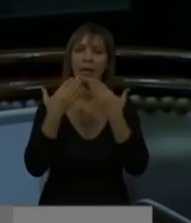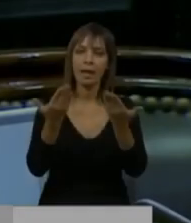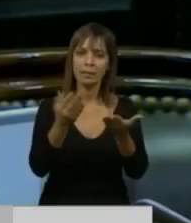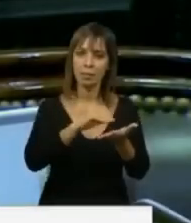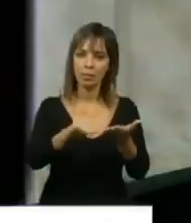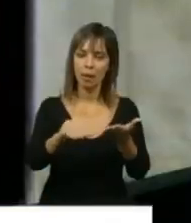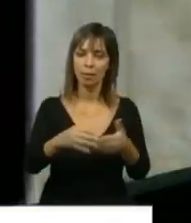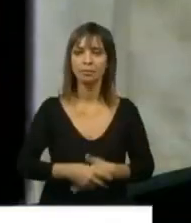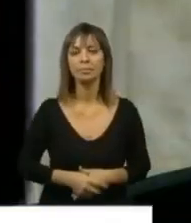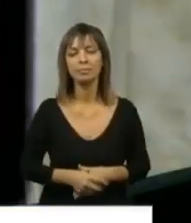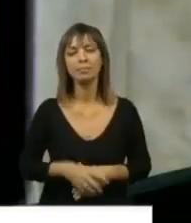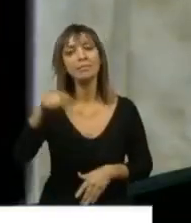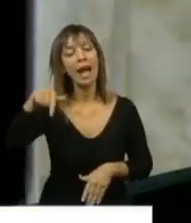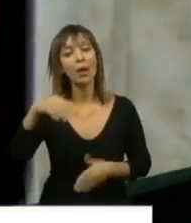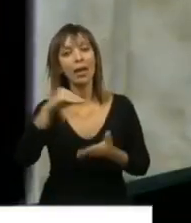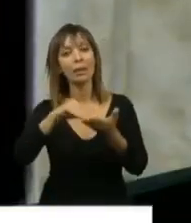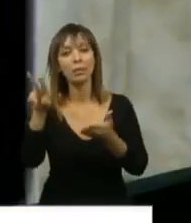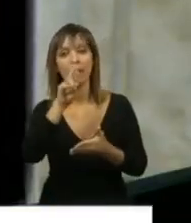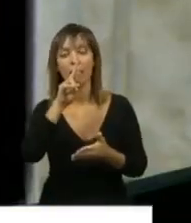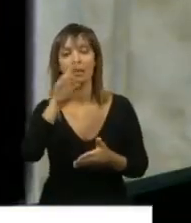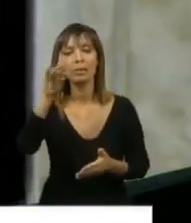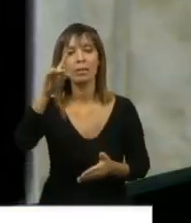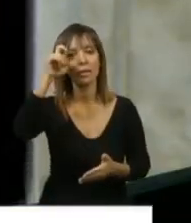Tiene la palabra la diputada Romina del Pla.